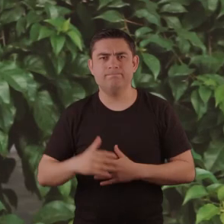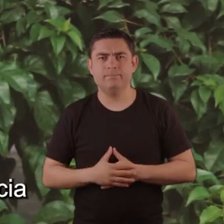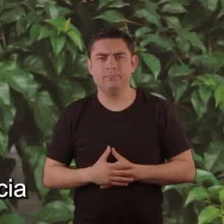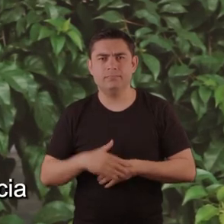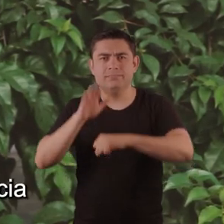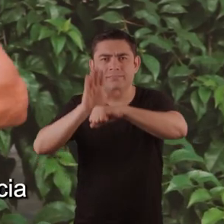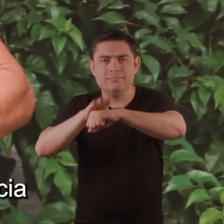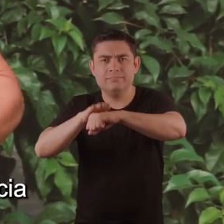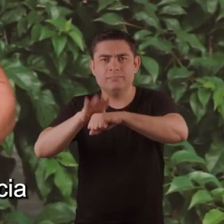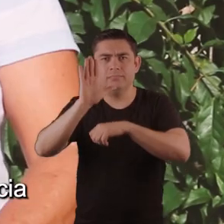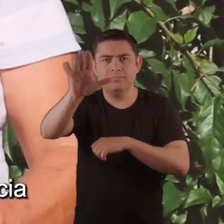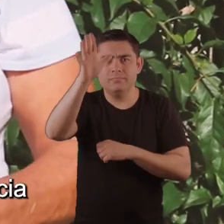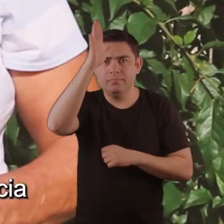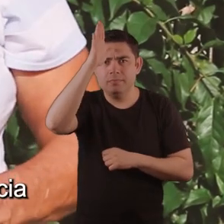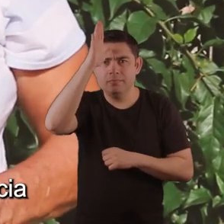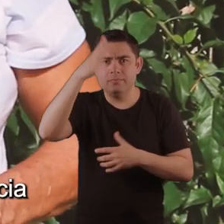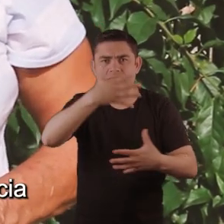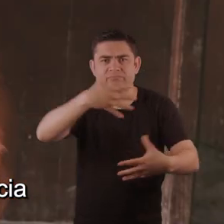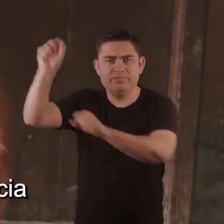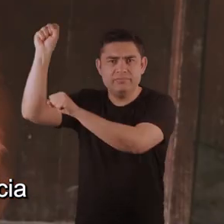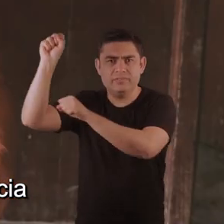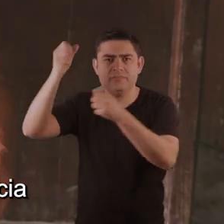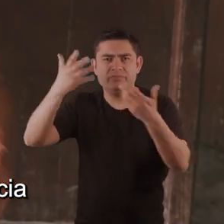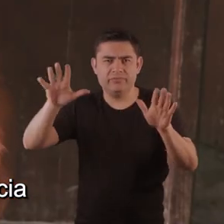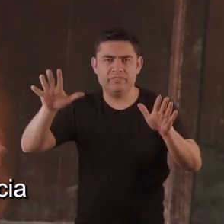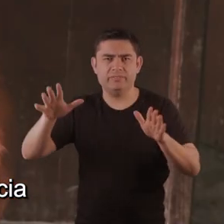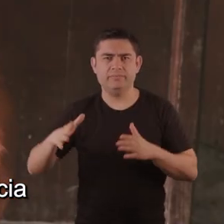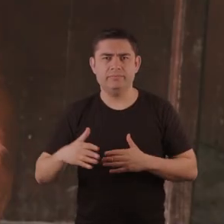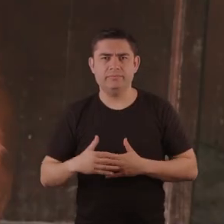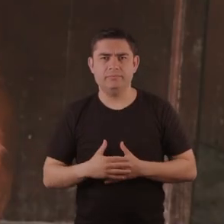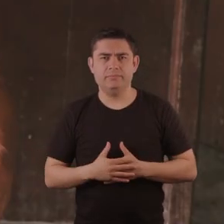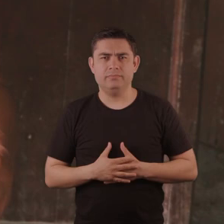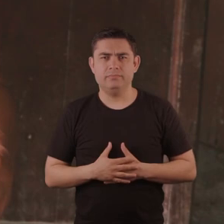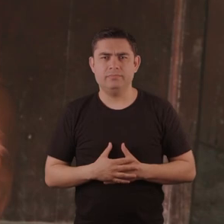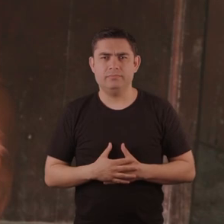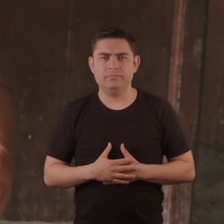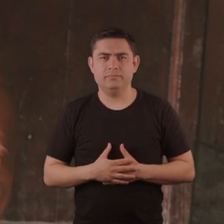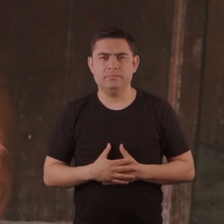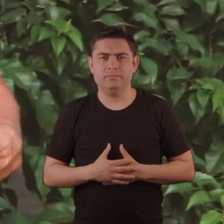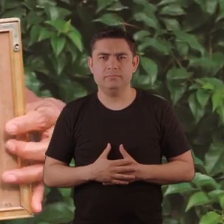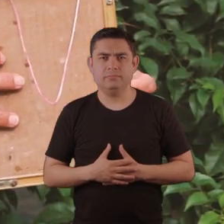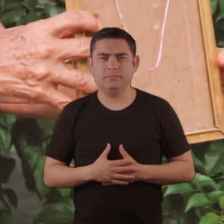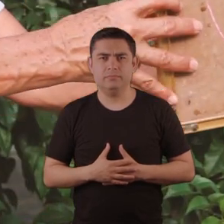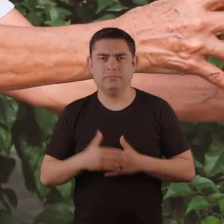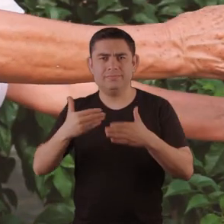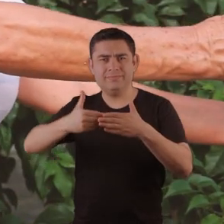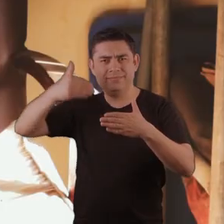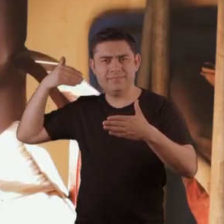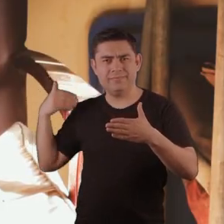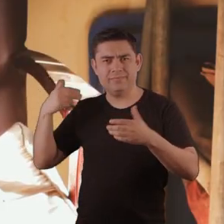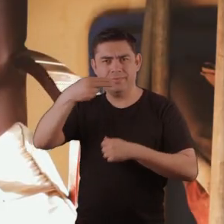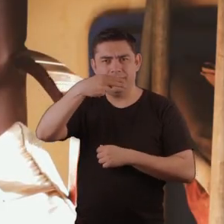mi hermana. Cuando ellos llegaron, se encontraron con la noticia de que se habían llevado el papá.